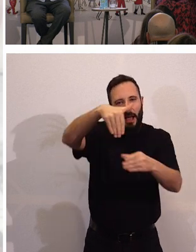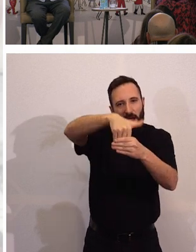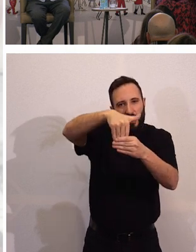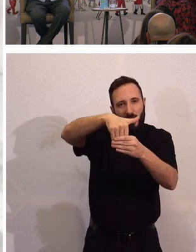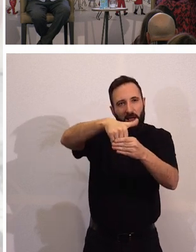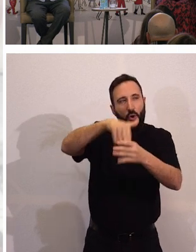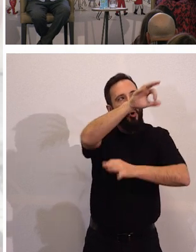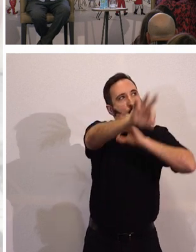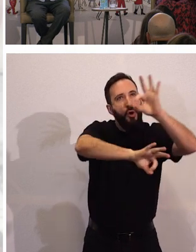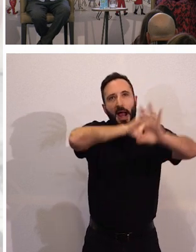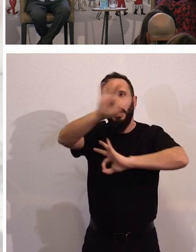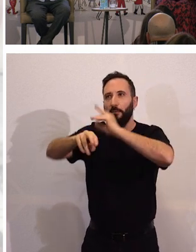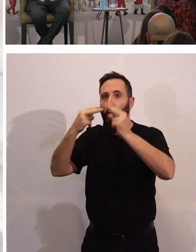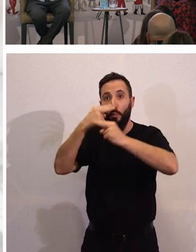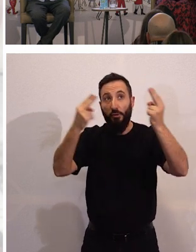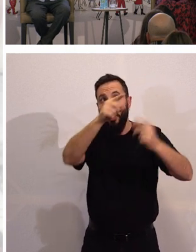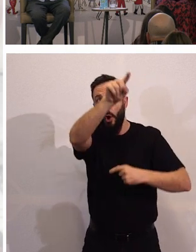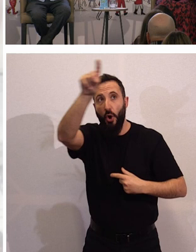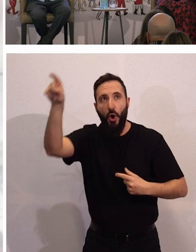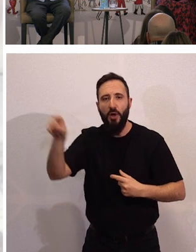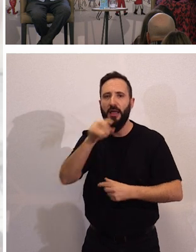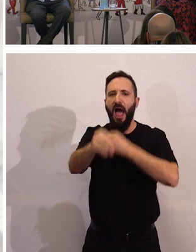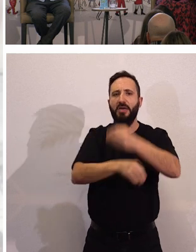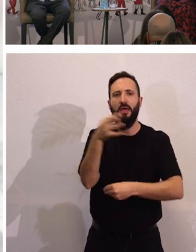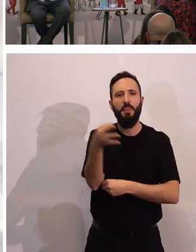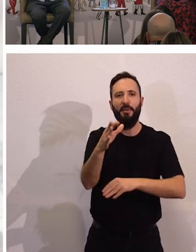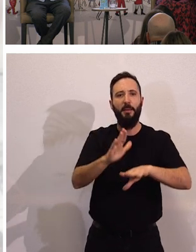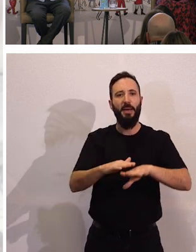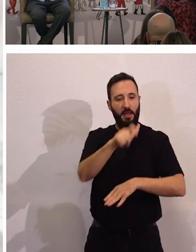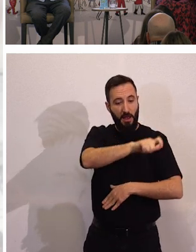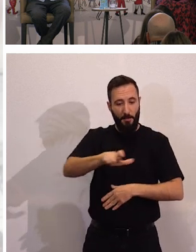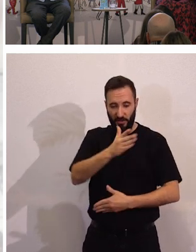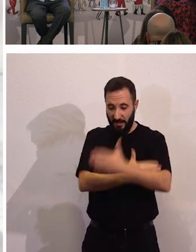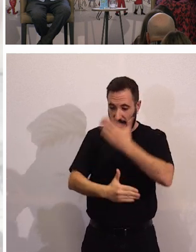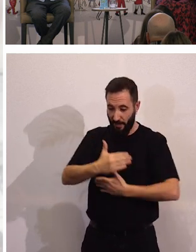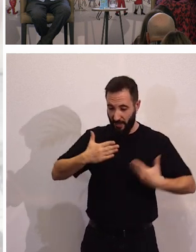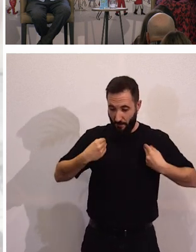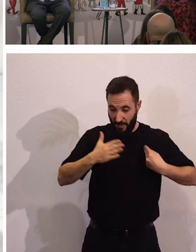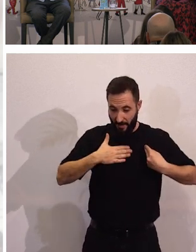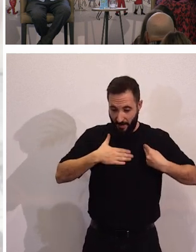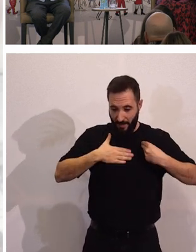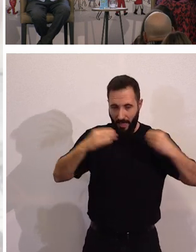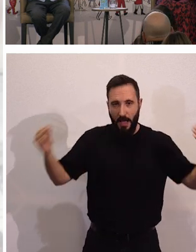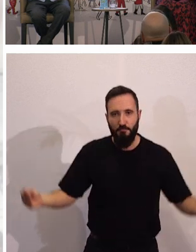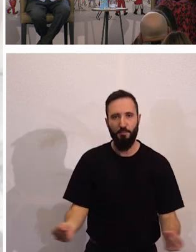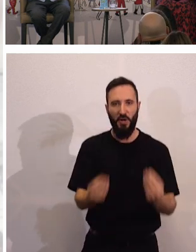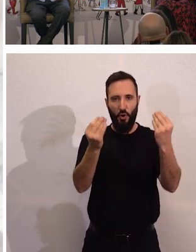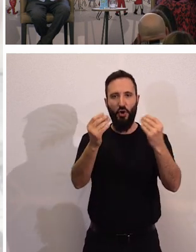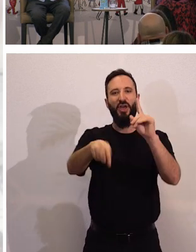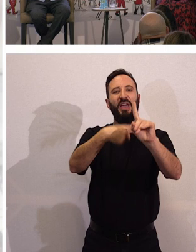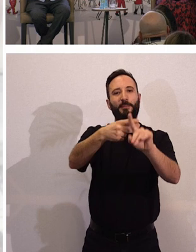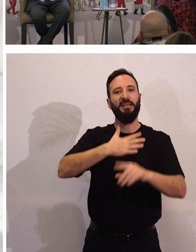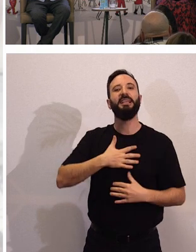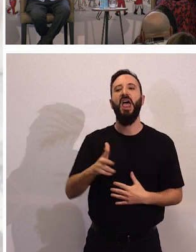distintos organismos públicos para que la vida de las personas con discapacidad sea mejor y se respeten sus